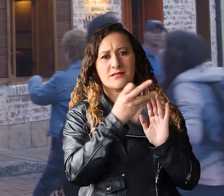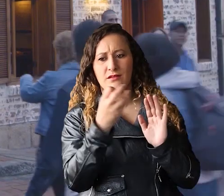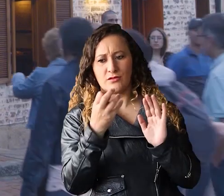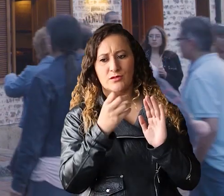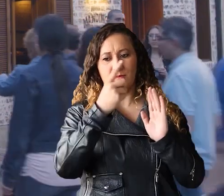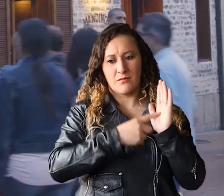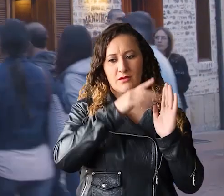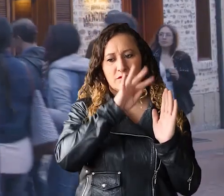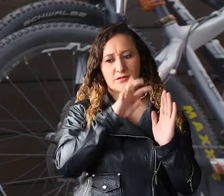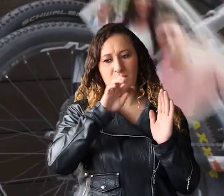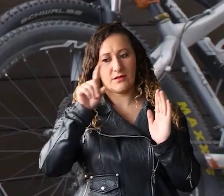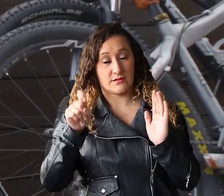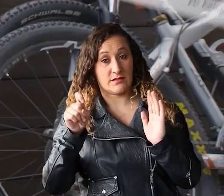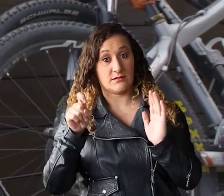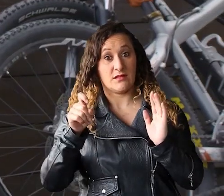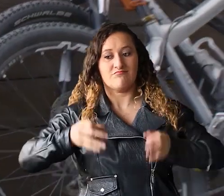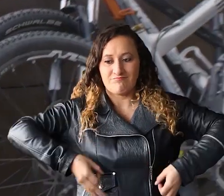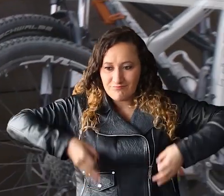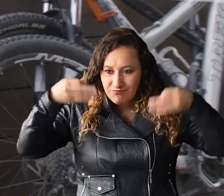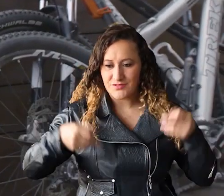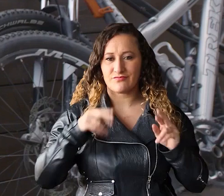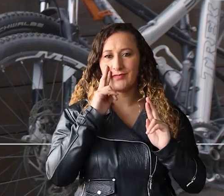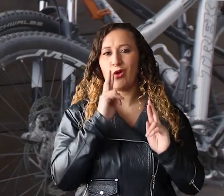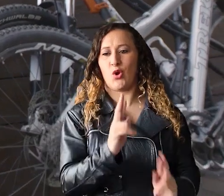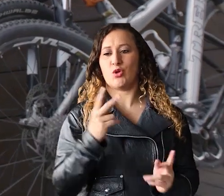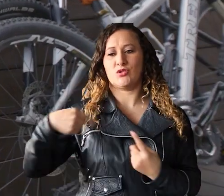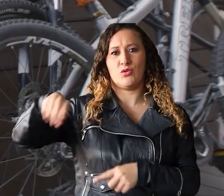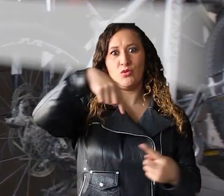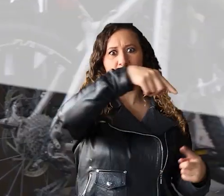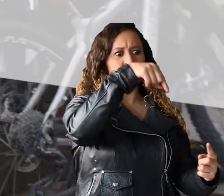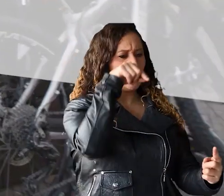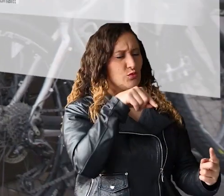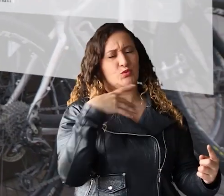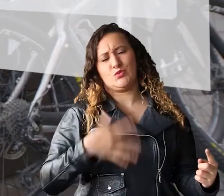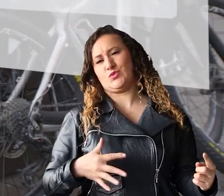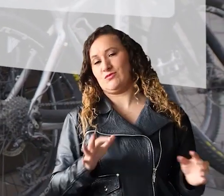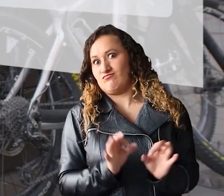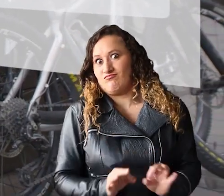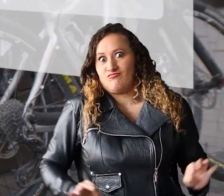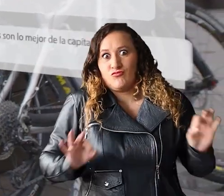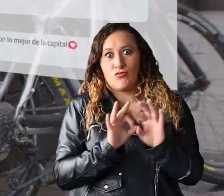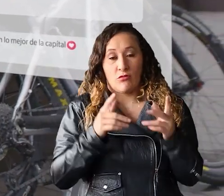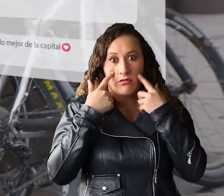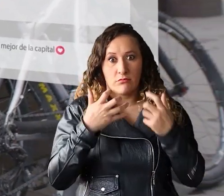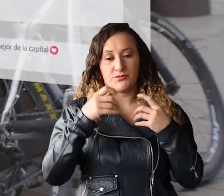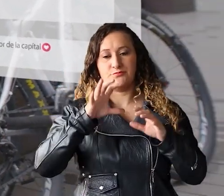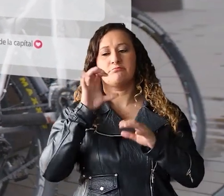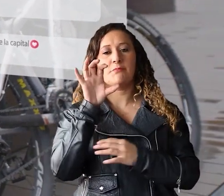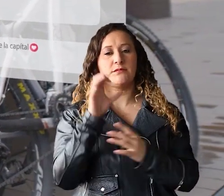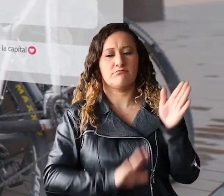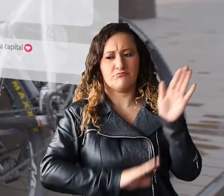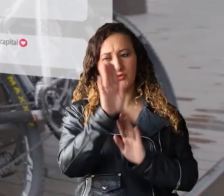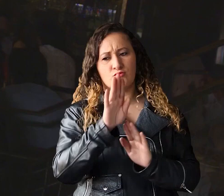1996, el turismo es reconocido como un renglón esencial para el desarrollo del país, tanto así que hoy en